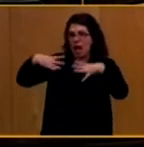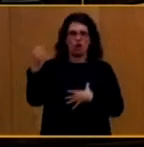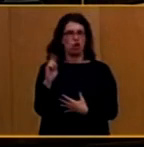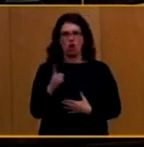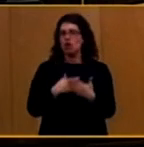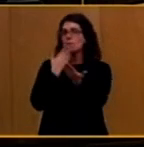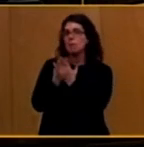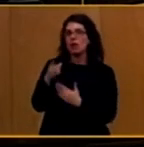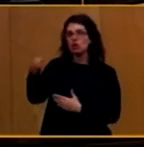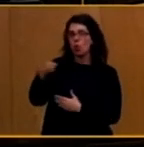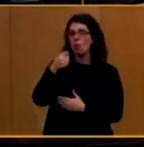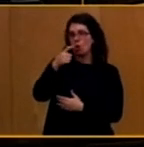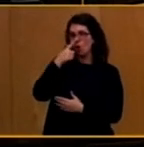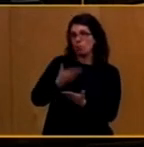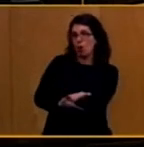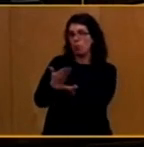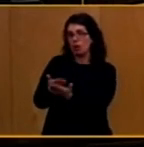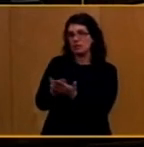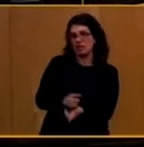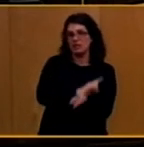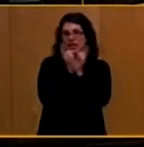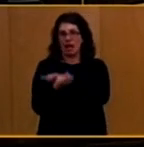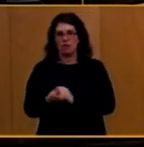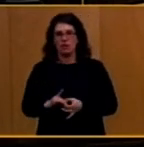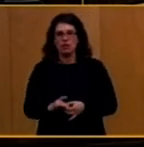curso de las propuestas y de los acontecimientos.